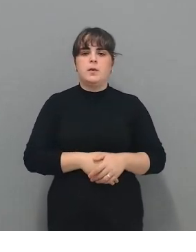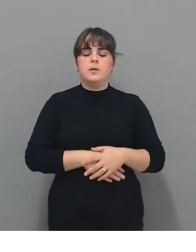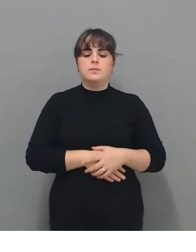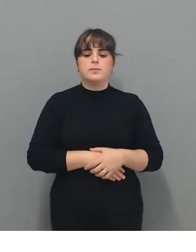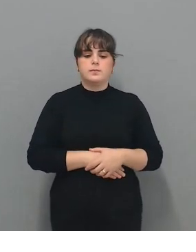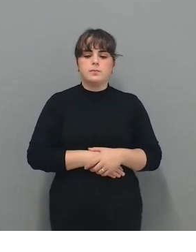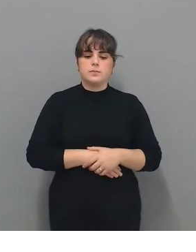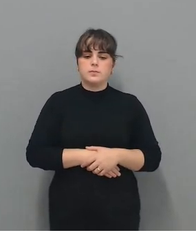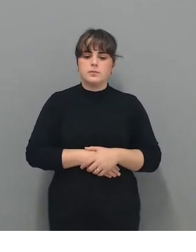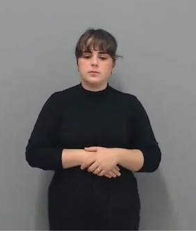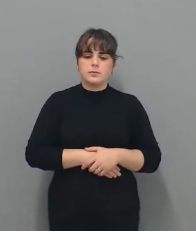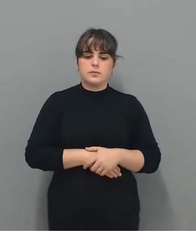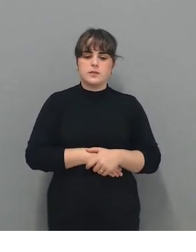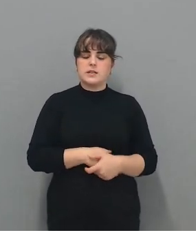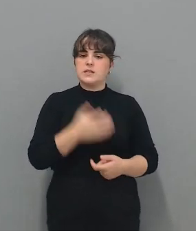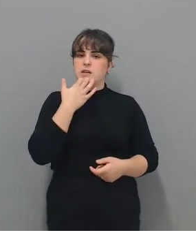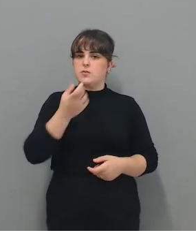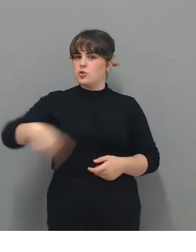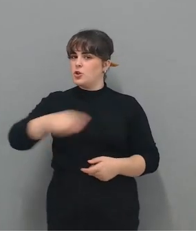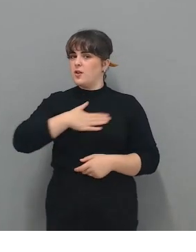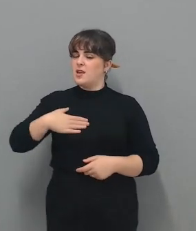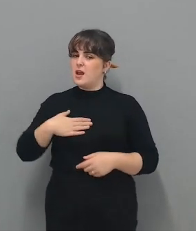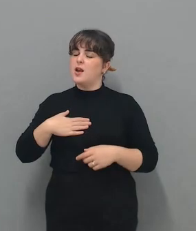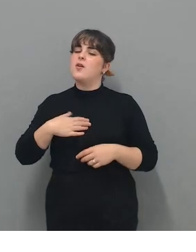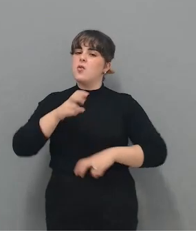Pues, si nos queréis buscar, esas son nuestras redes sociales.